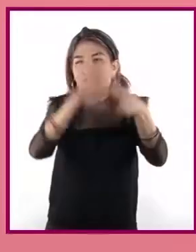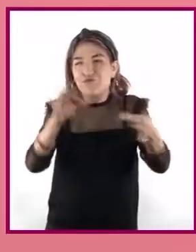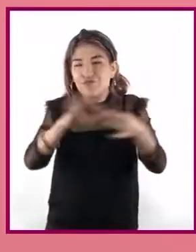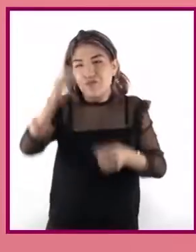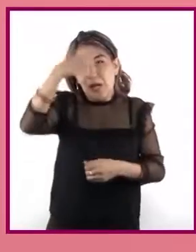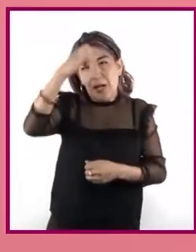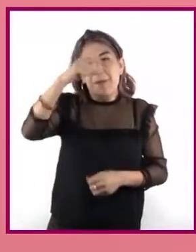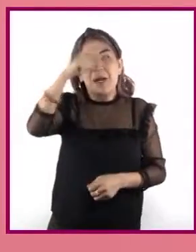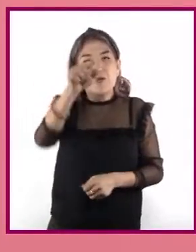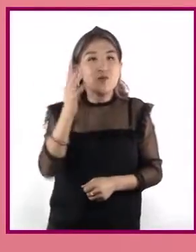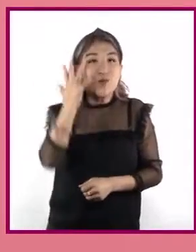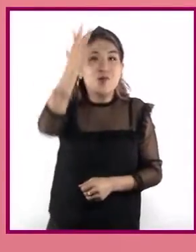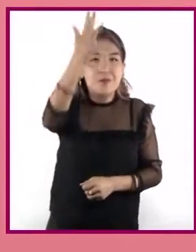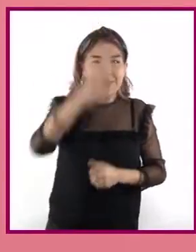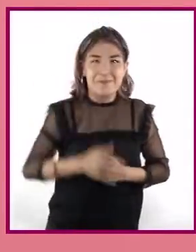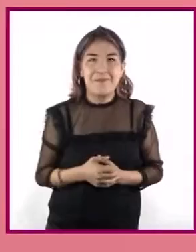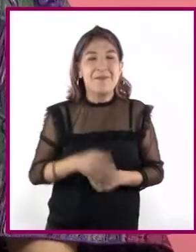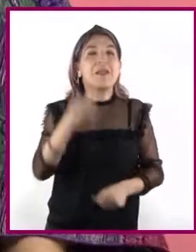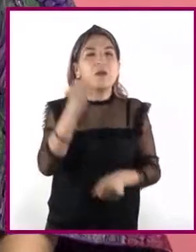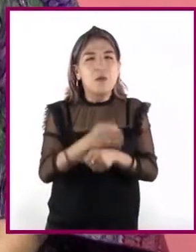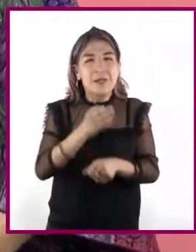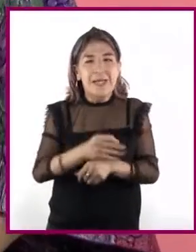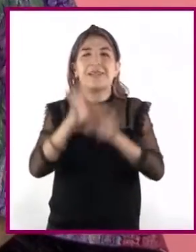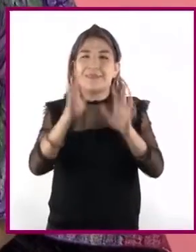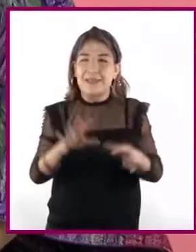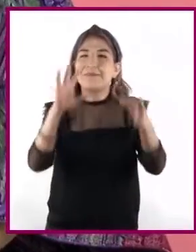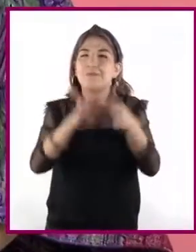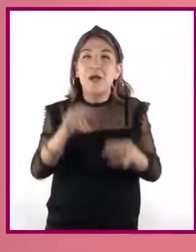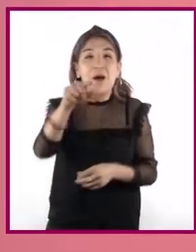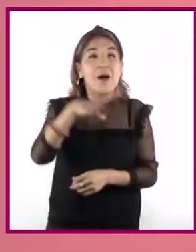¡Vamos, pues, a escucharles!